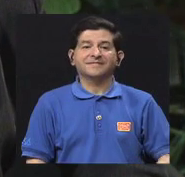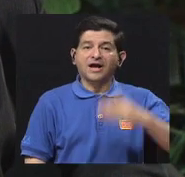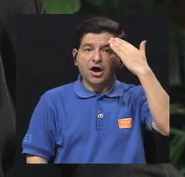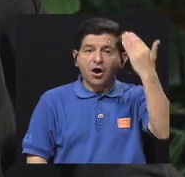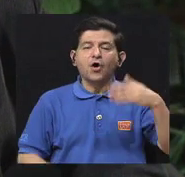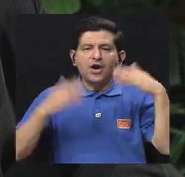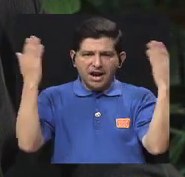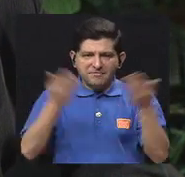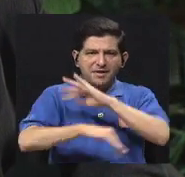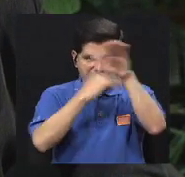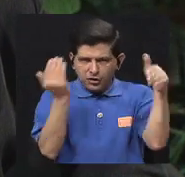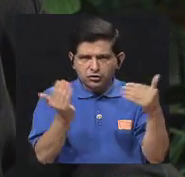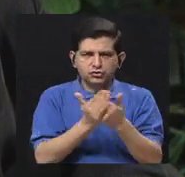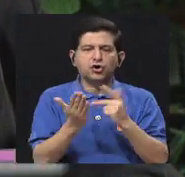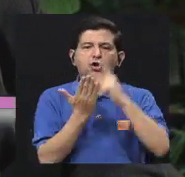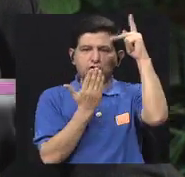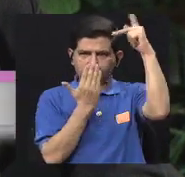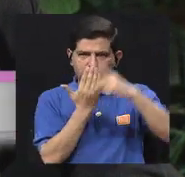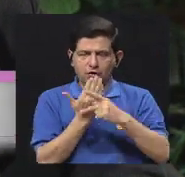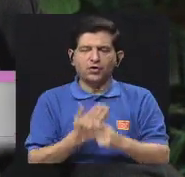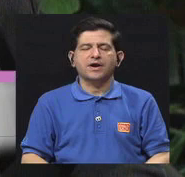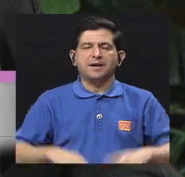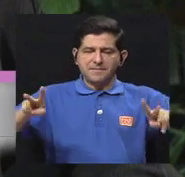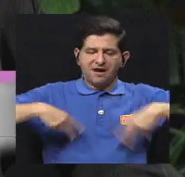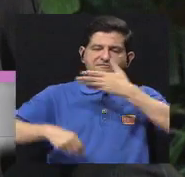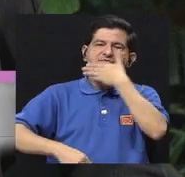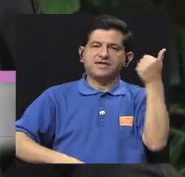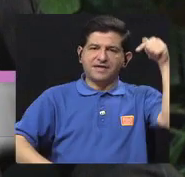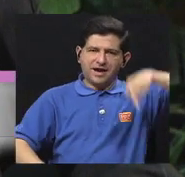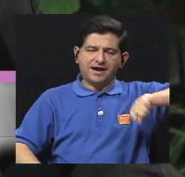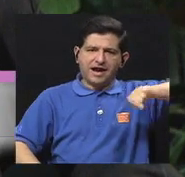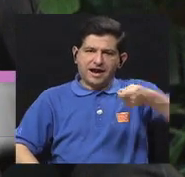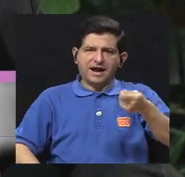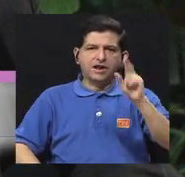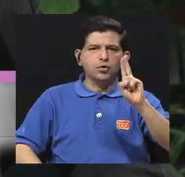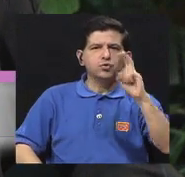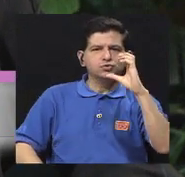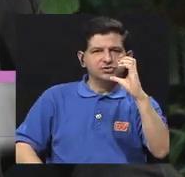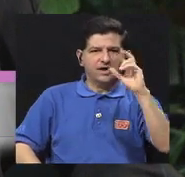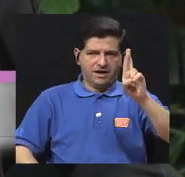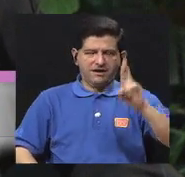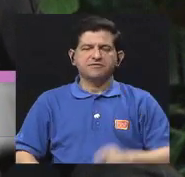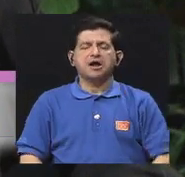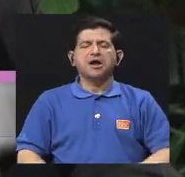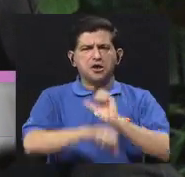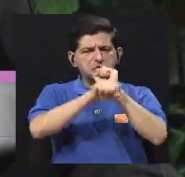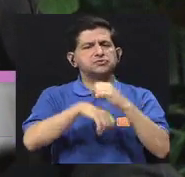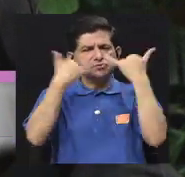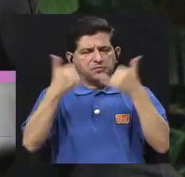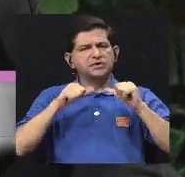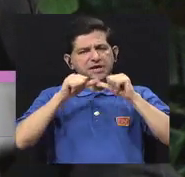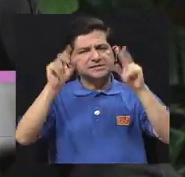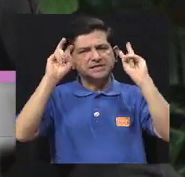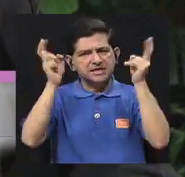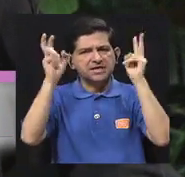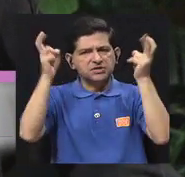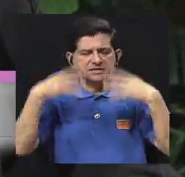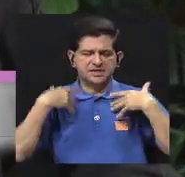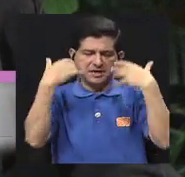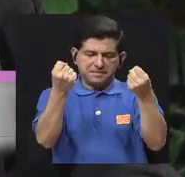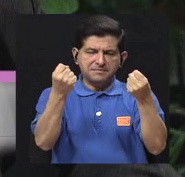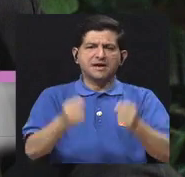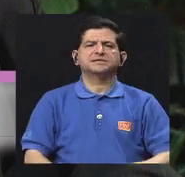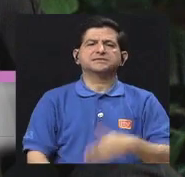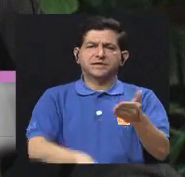Hola, bienvenidos. bienvenidos y bienvenidas a un programa más de Vivir Mejor aquí por su canal UCR. Como es costumbre, continuamos con temas de